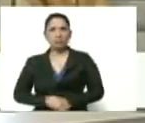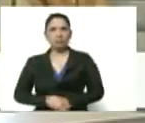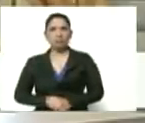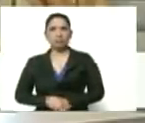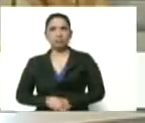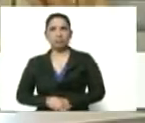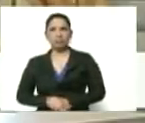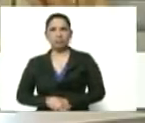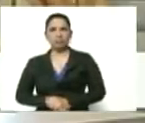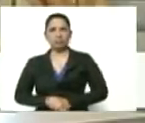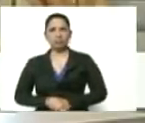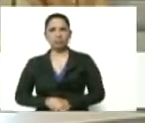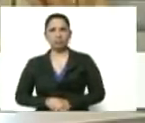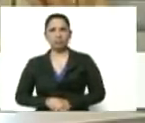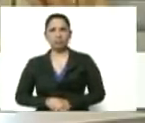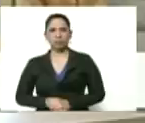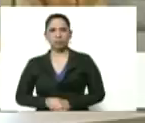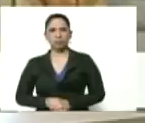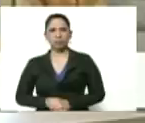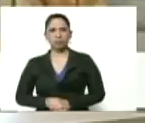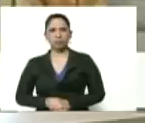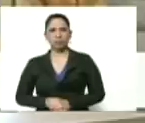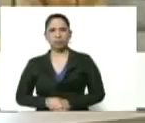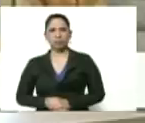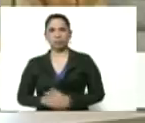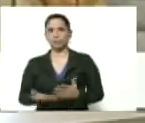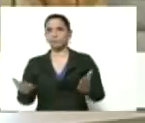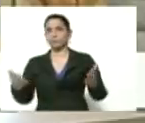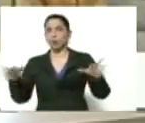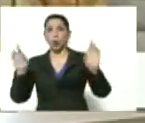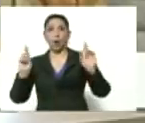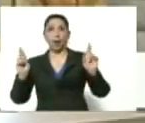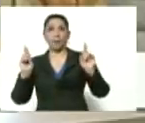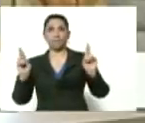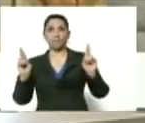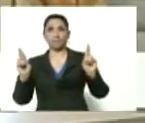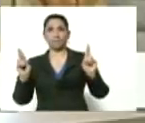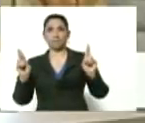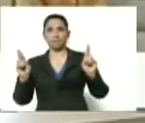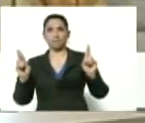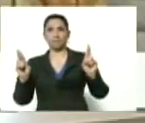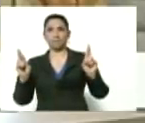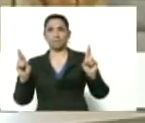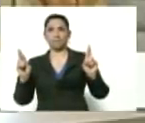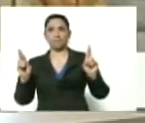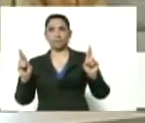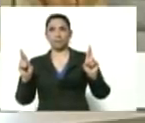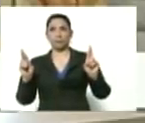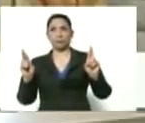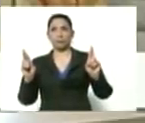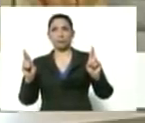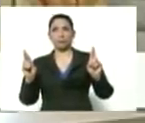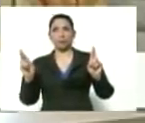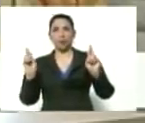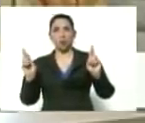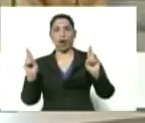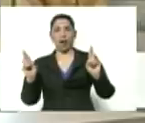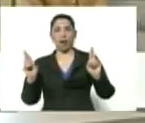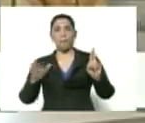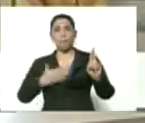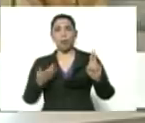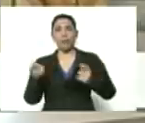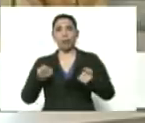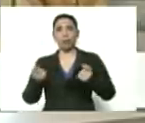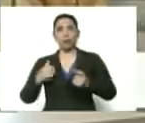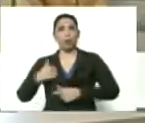Que Dios los agarre confesados. Y ojalá, ojalá puedan controlar cualquier rebrote que